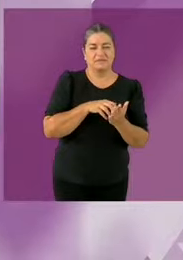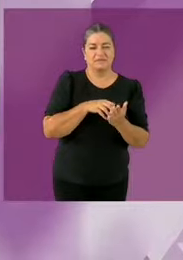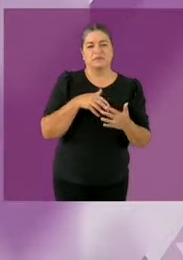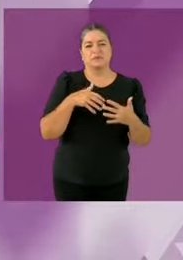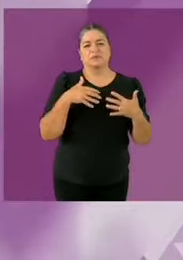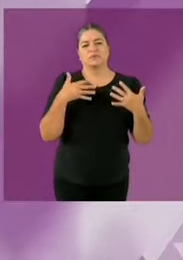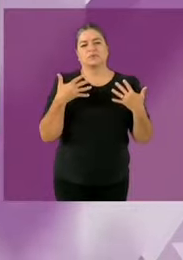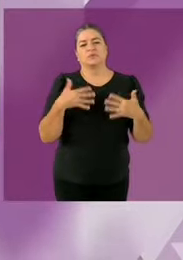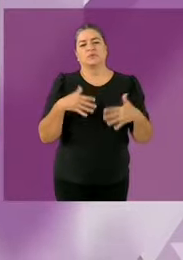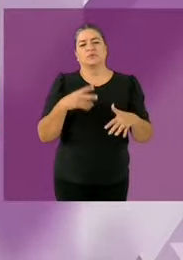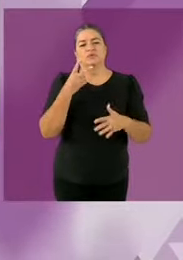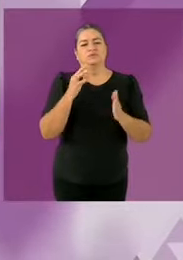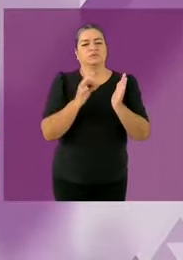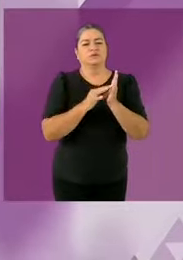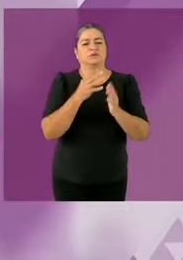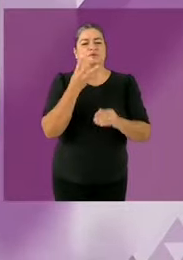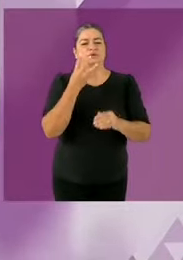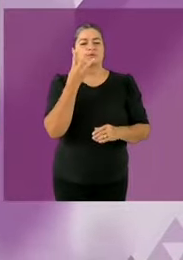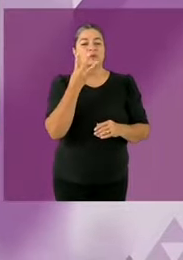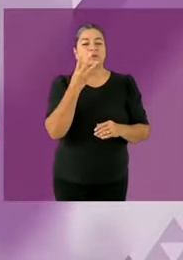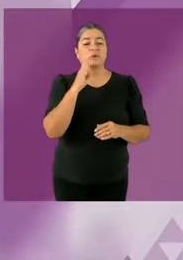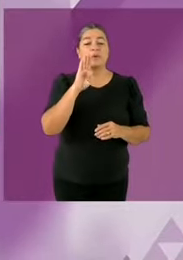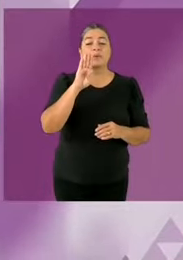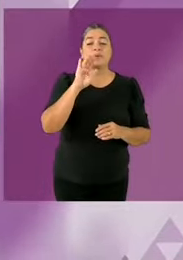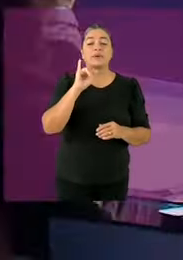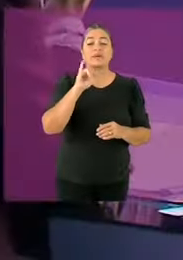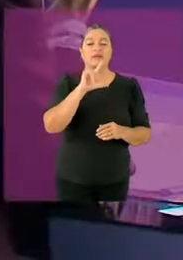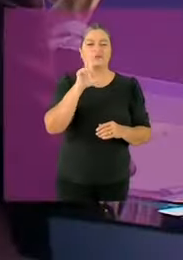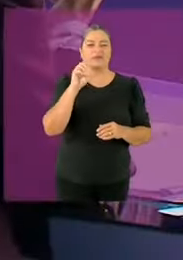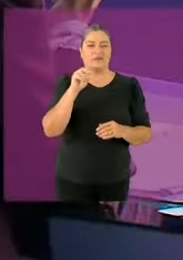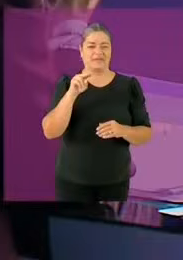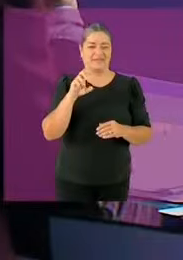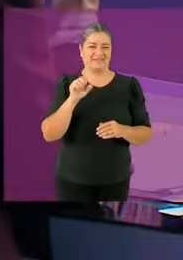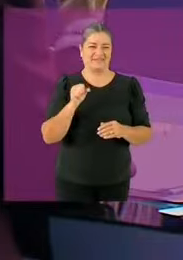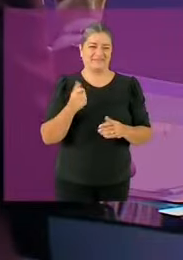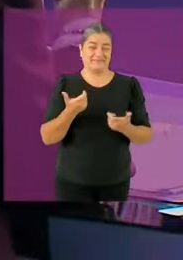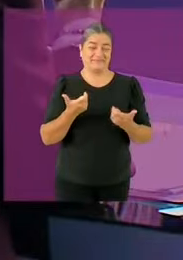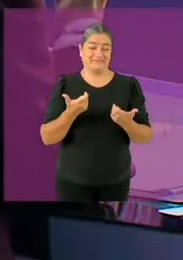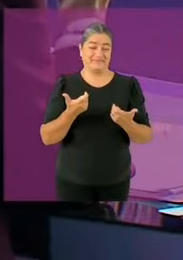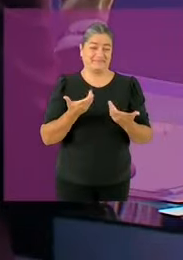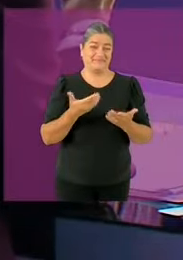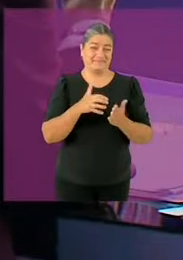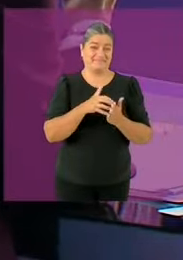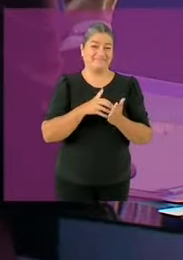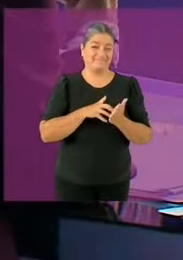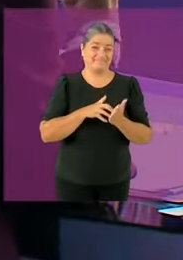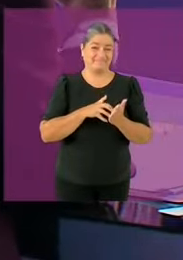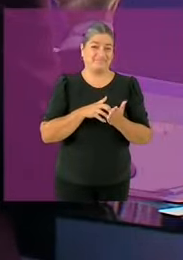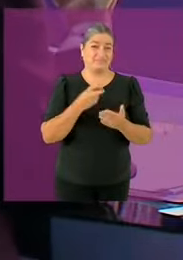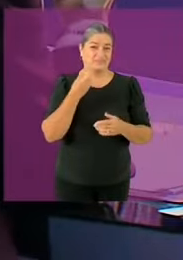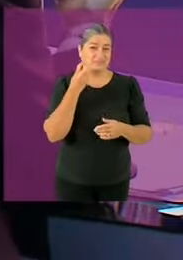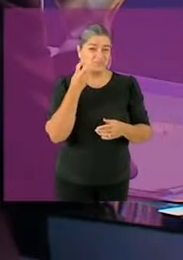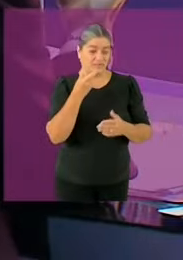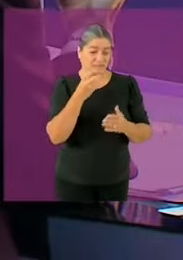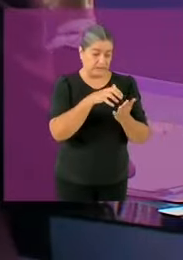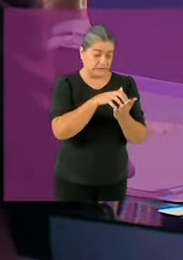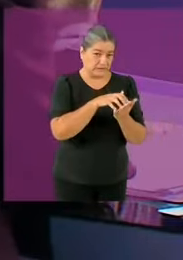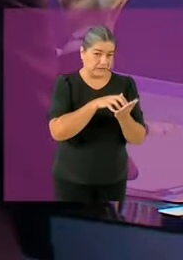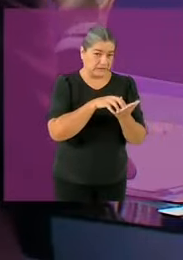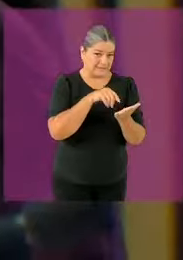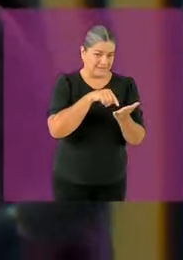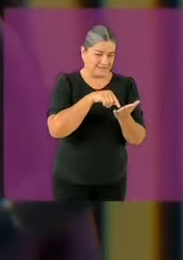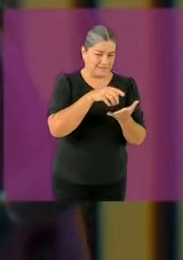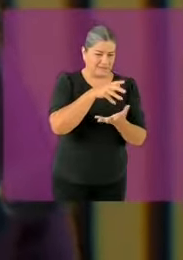de la corrupción y de los privilegios. Por eso ahora hay programas sociales que se han convertido en derechos, por eso ahora